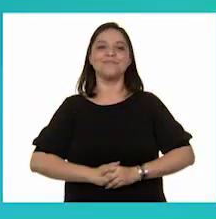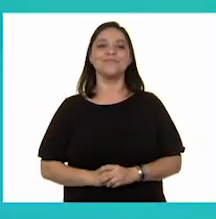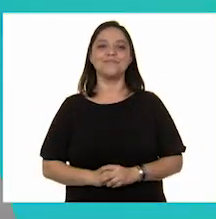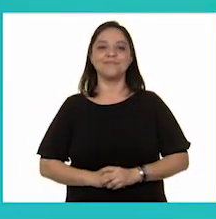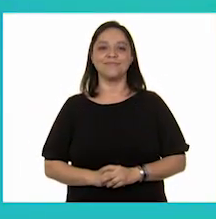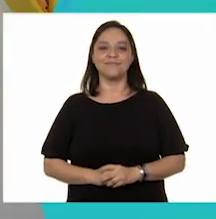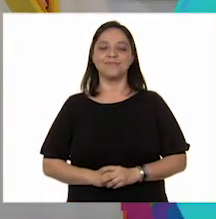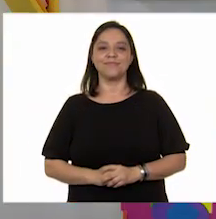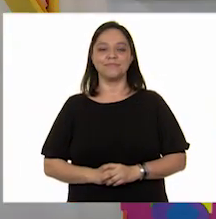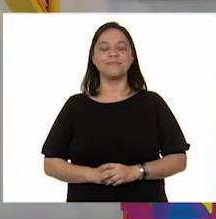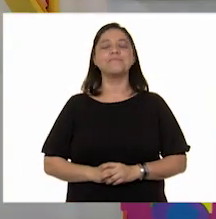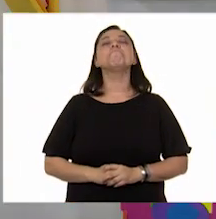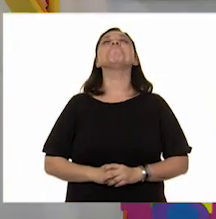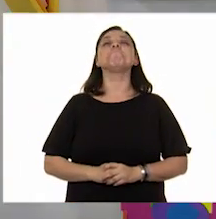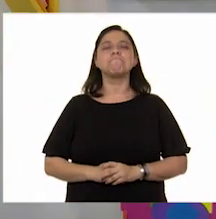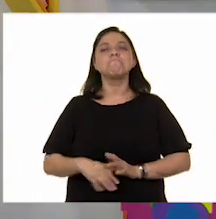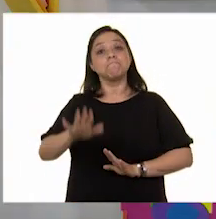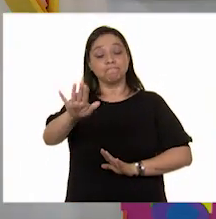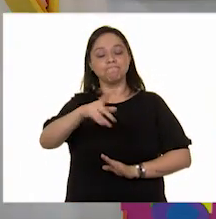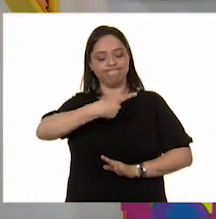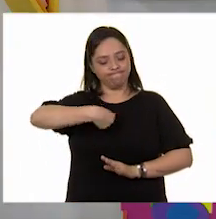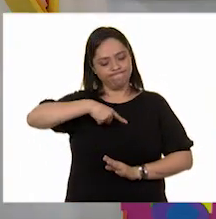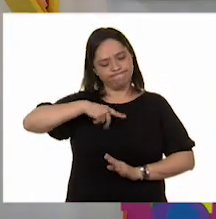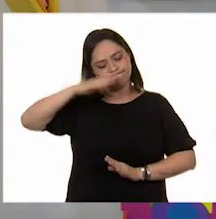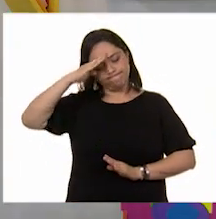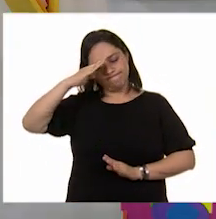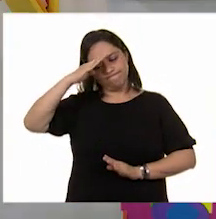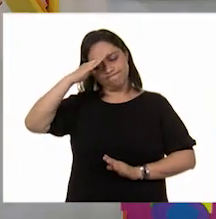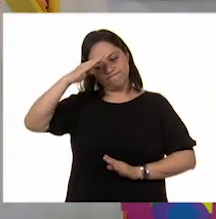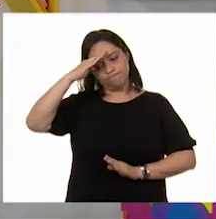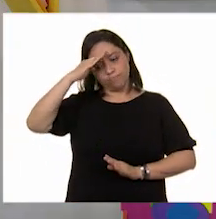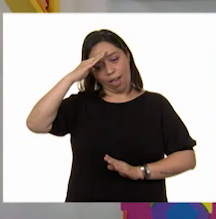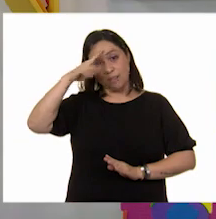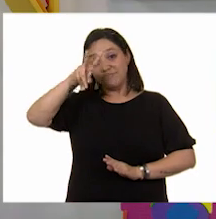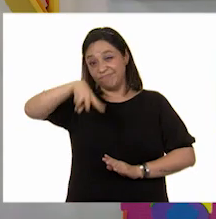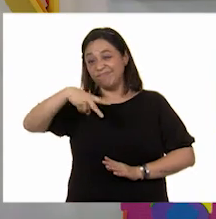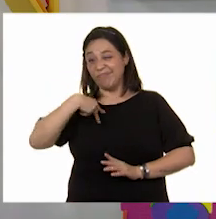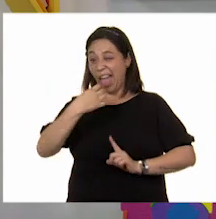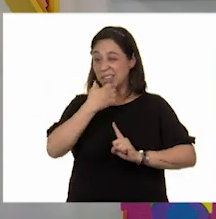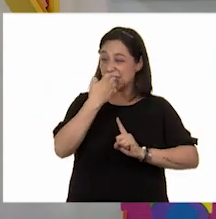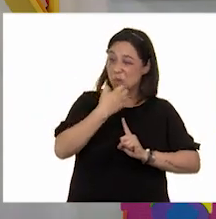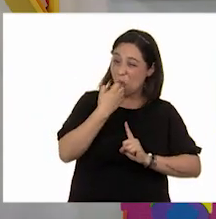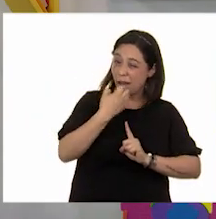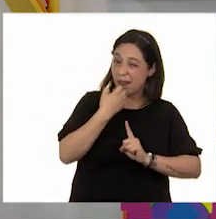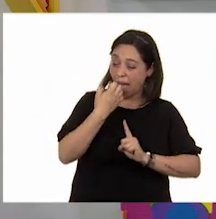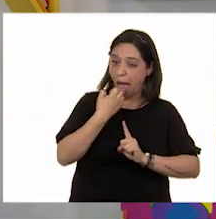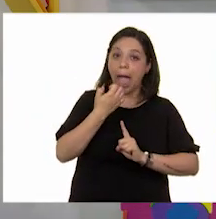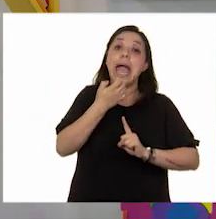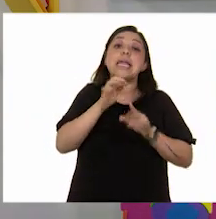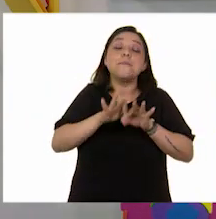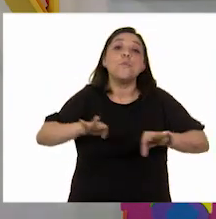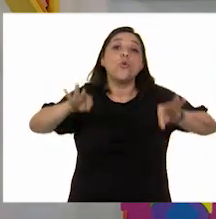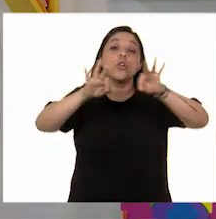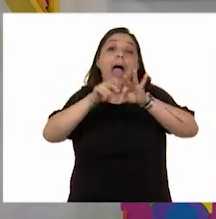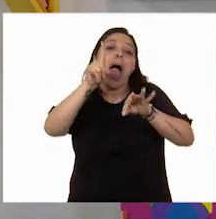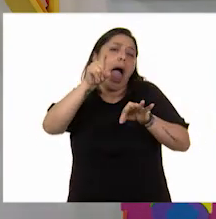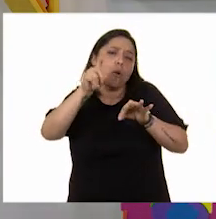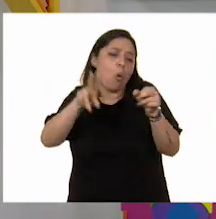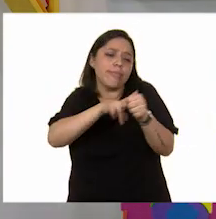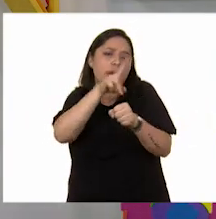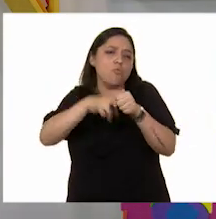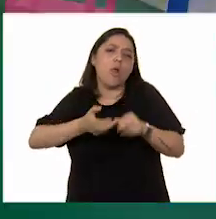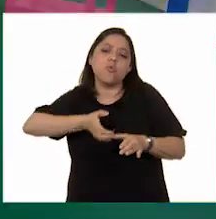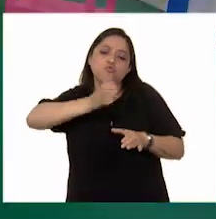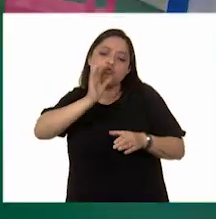Pues nos da mucho en qué pensar. Por un lado, que en la escuela y en general consumamos agua simple porque, pues, es más sana.